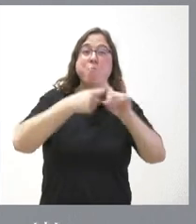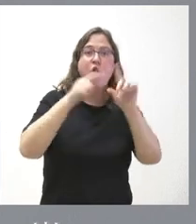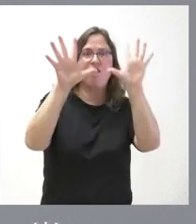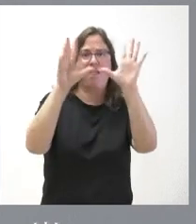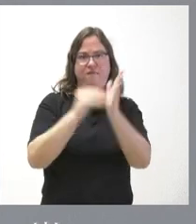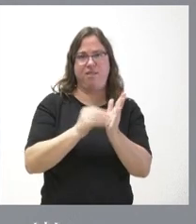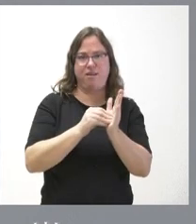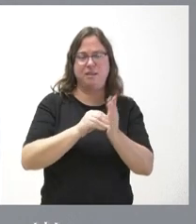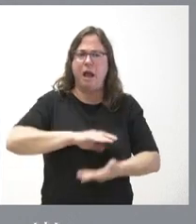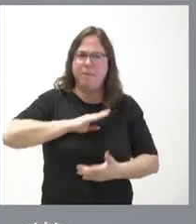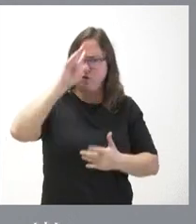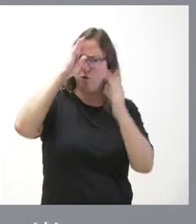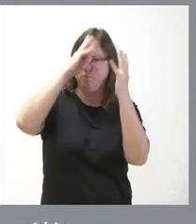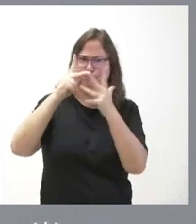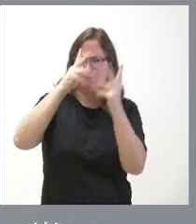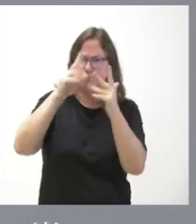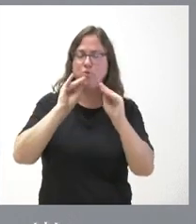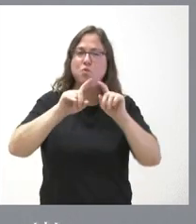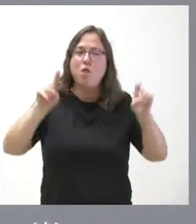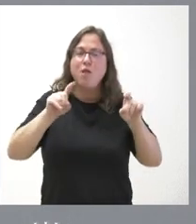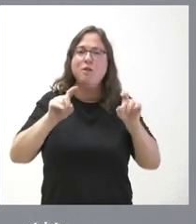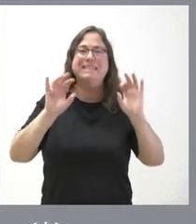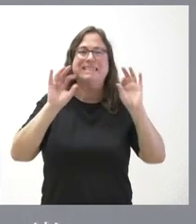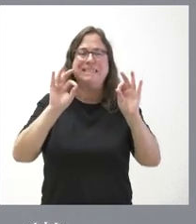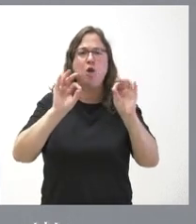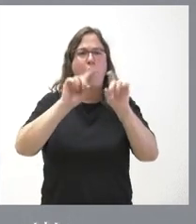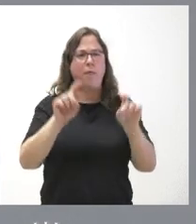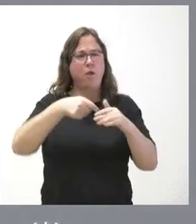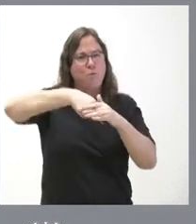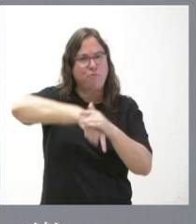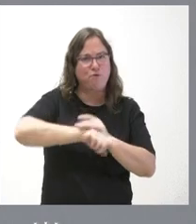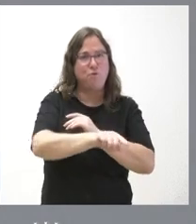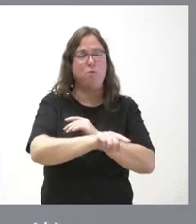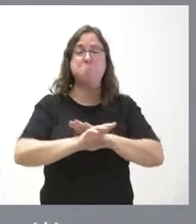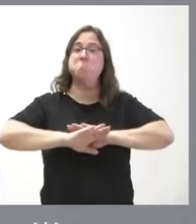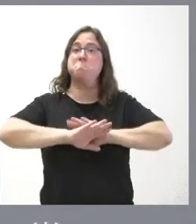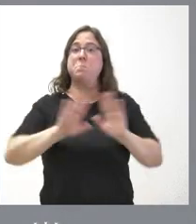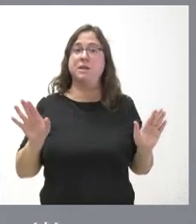la capacidad de cálculo que esté en este Centro de Supercomputación en nuestra comunidad autóloga. Y, sin más,